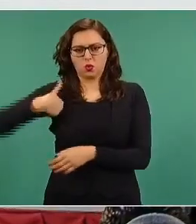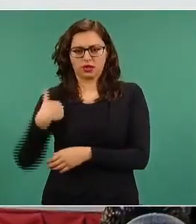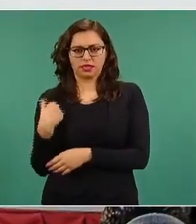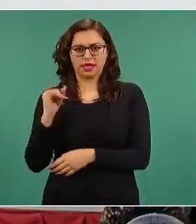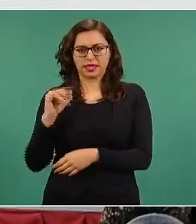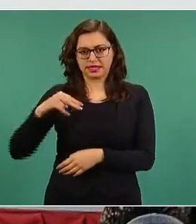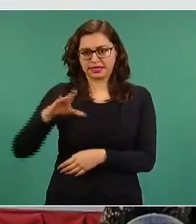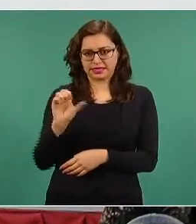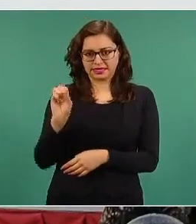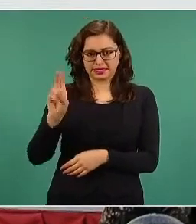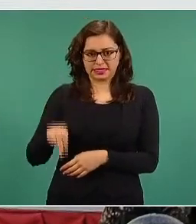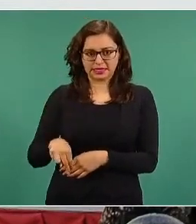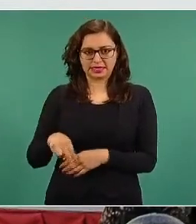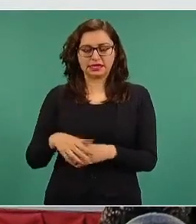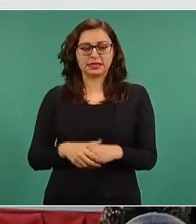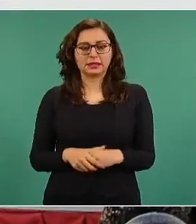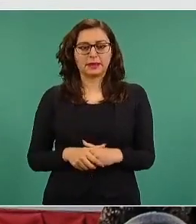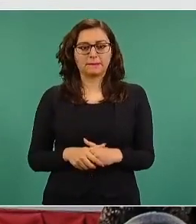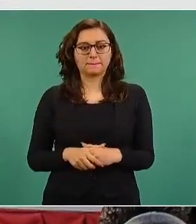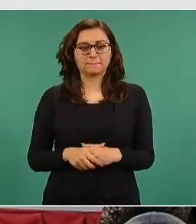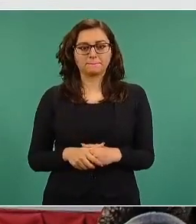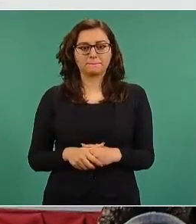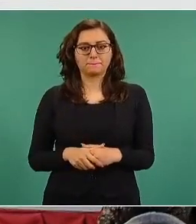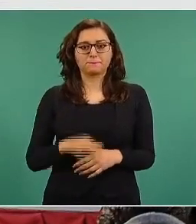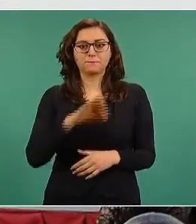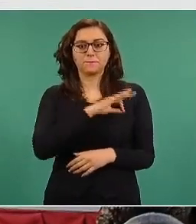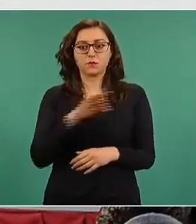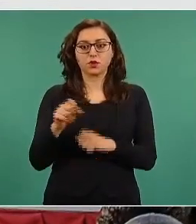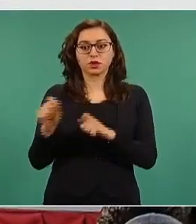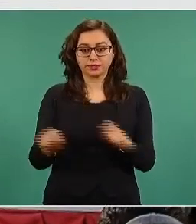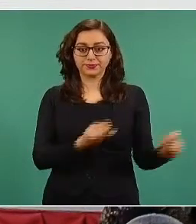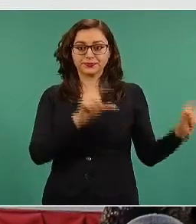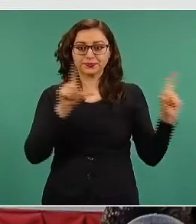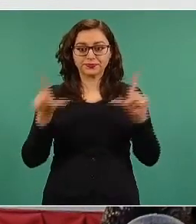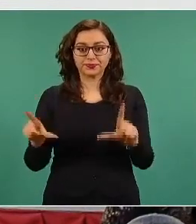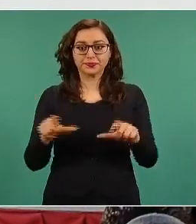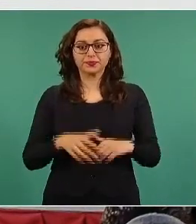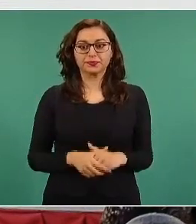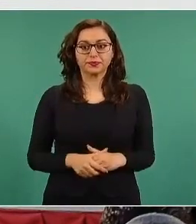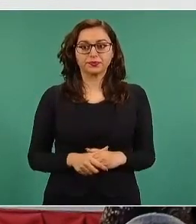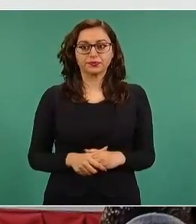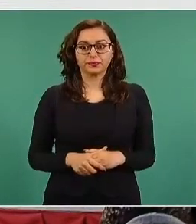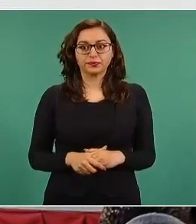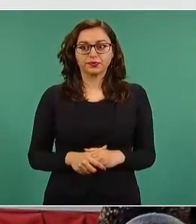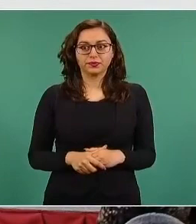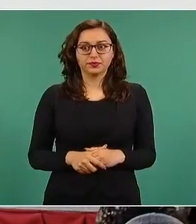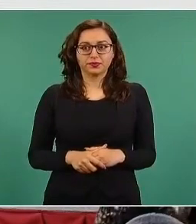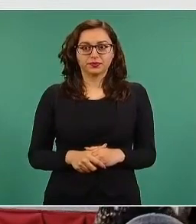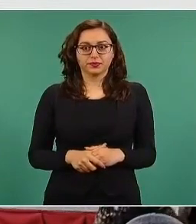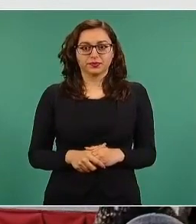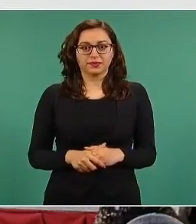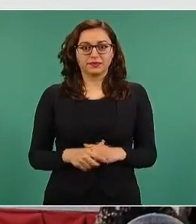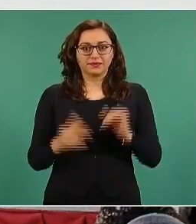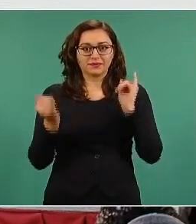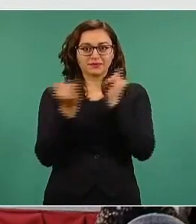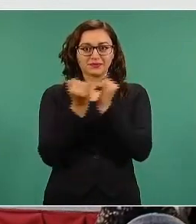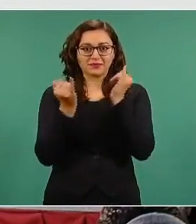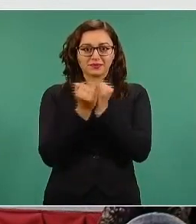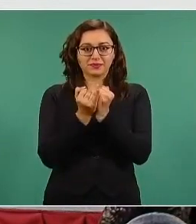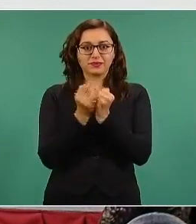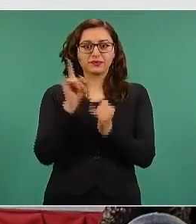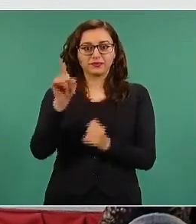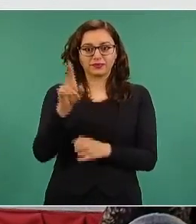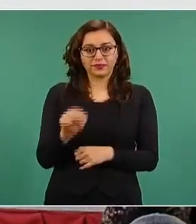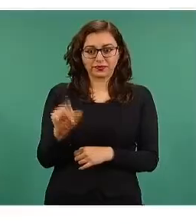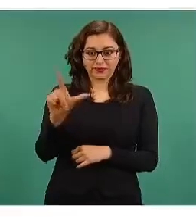Estas vacunas al igual… A ver si podemos pasar a la siguiente. Al igual que las del Laboratorio Estatal de Salud Pública en Guadalupe,